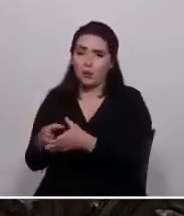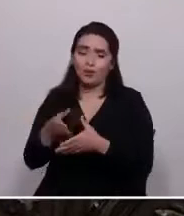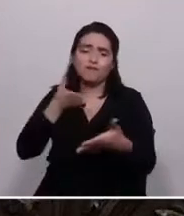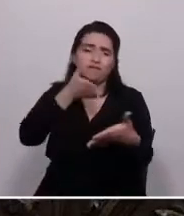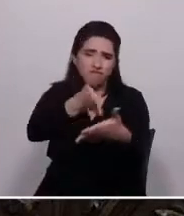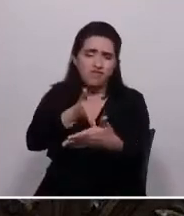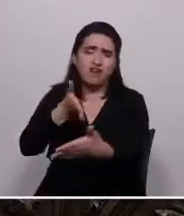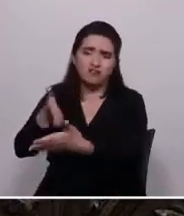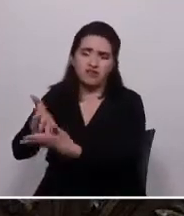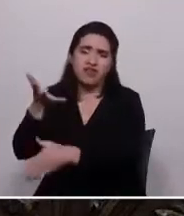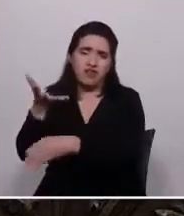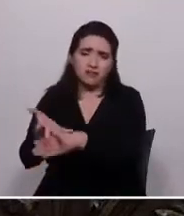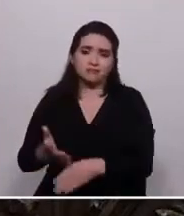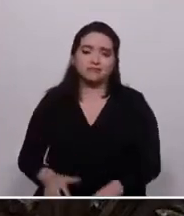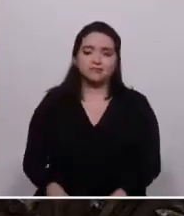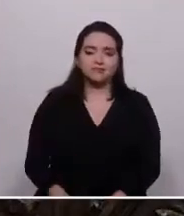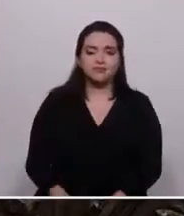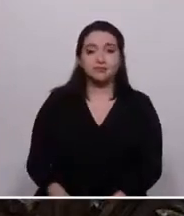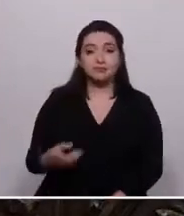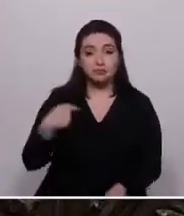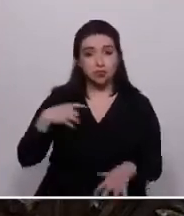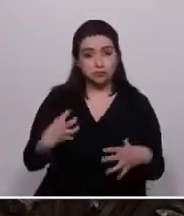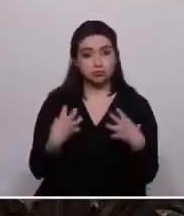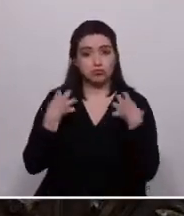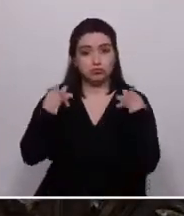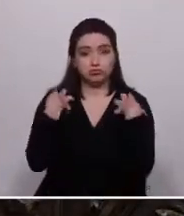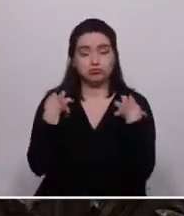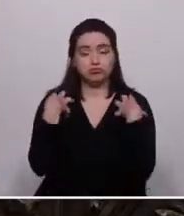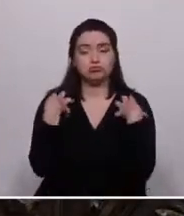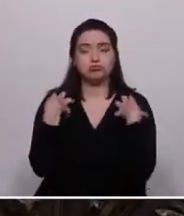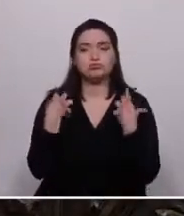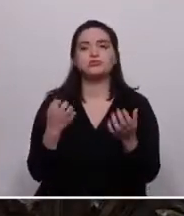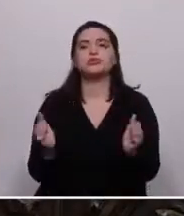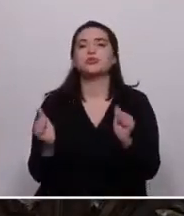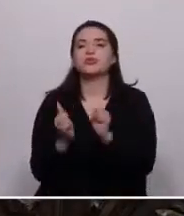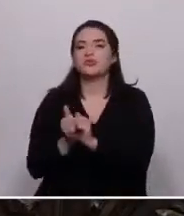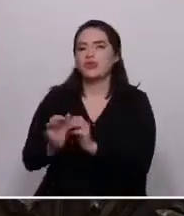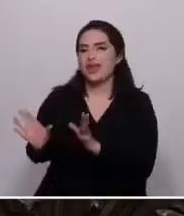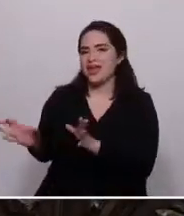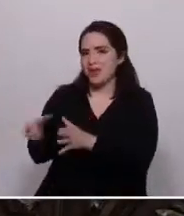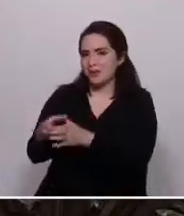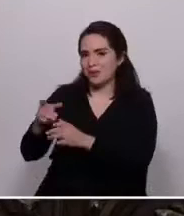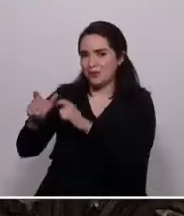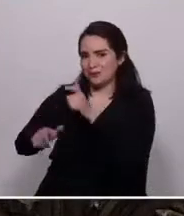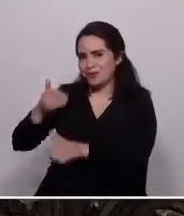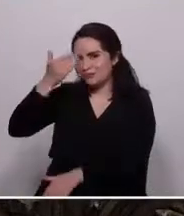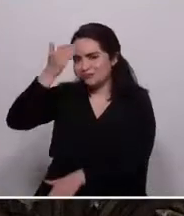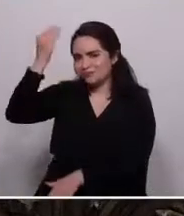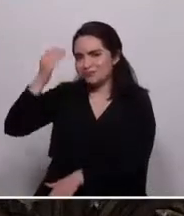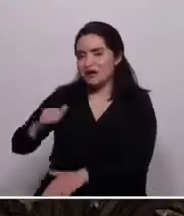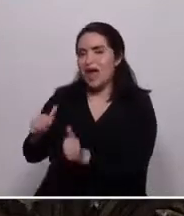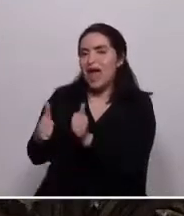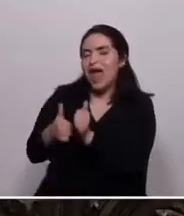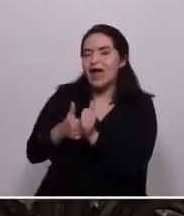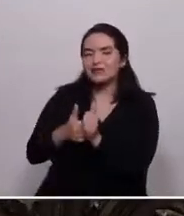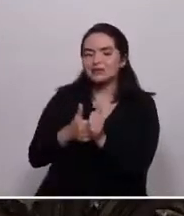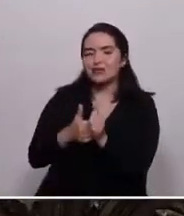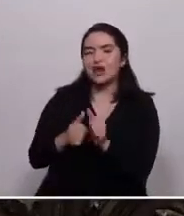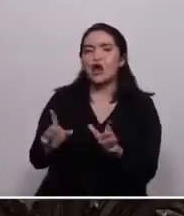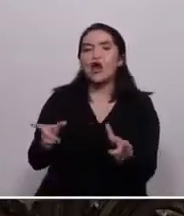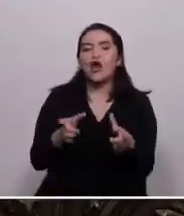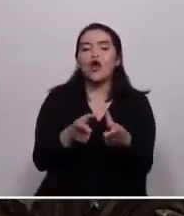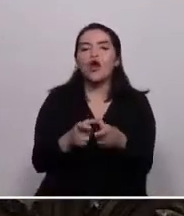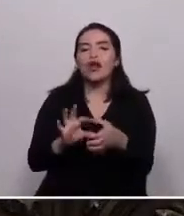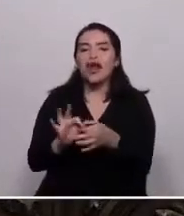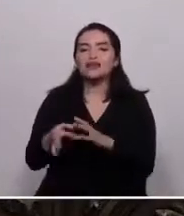Desde que asumí este cargo, junto a un gran equipo de expertos, asesores y organizaciones locales e